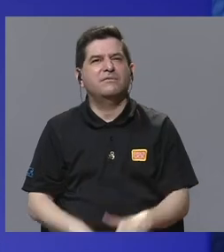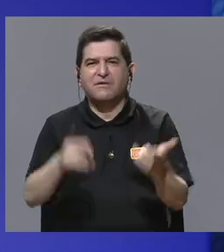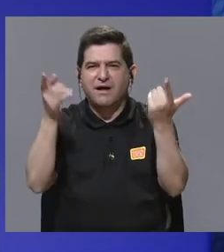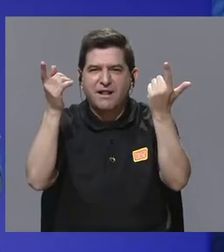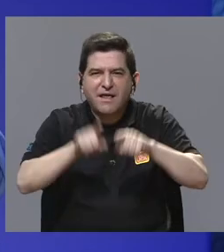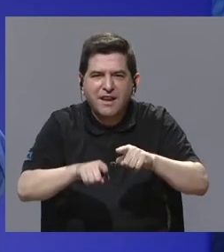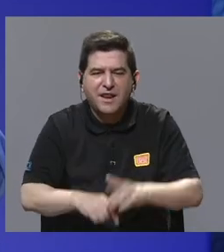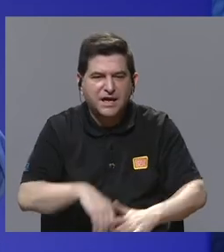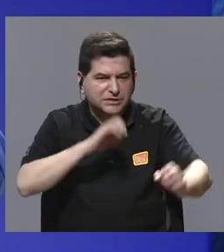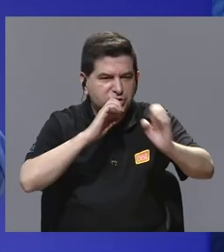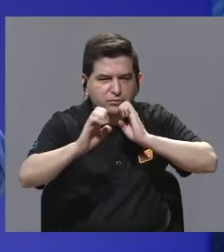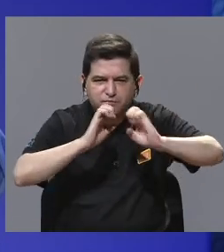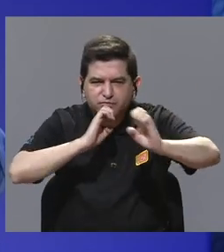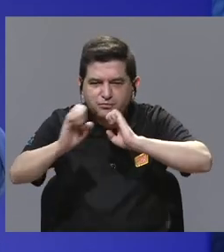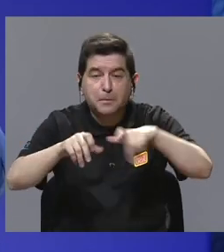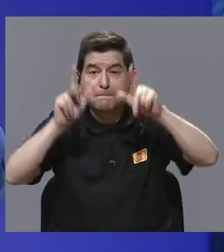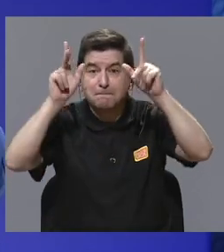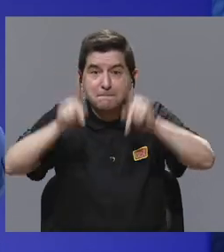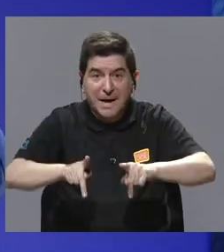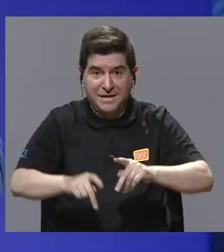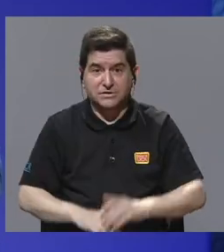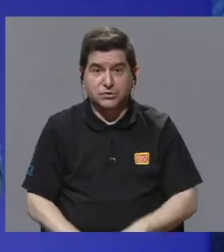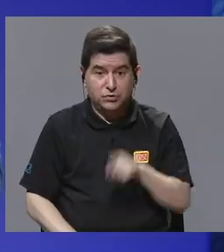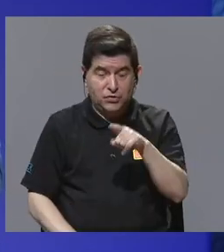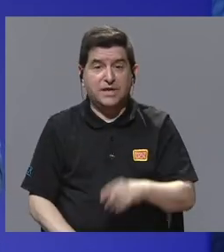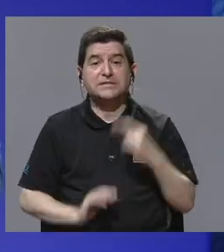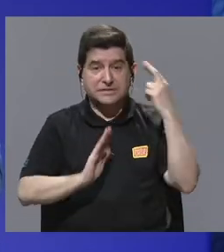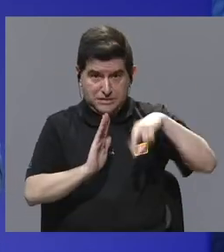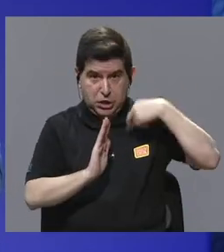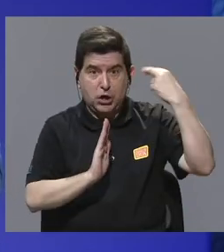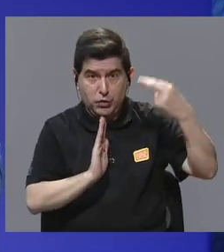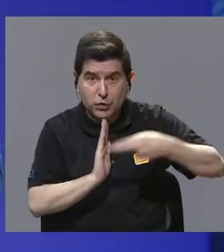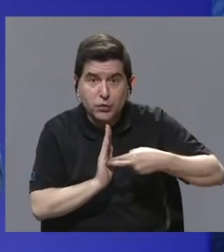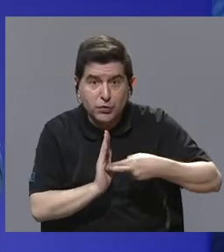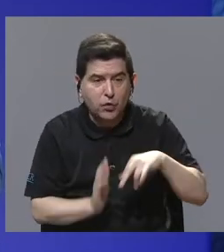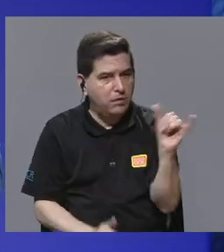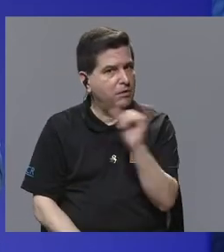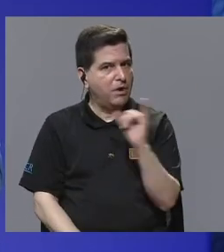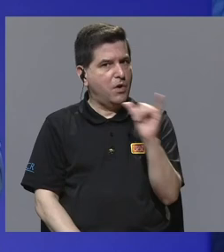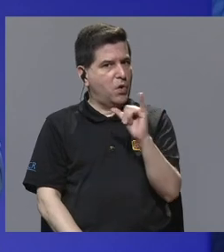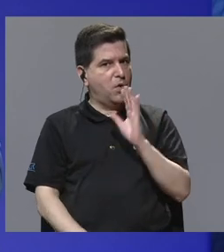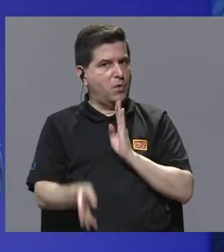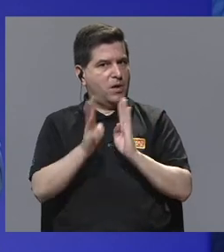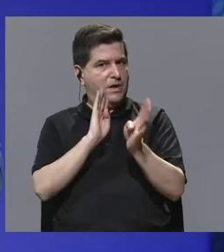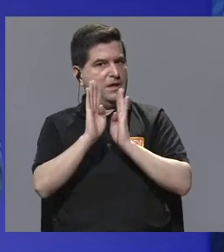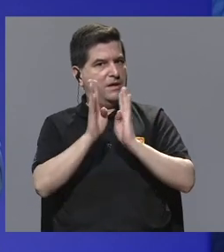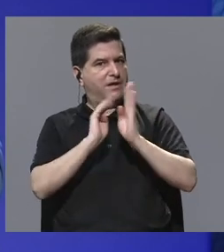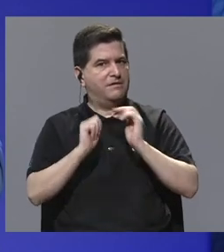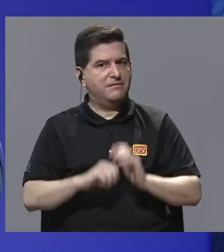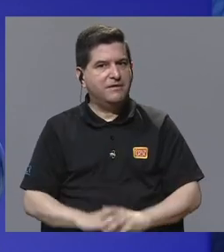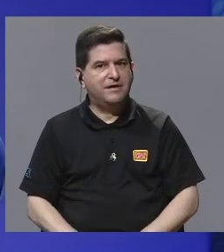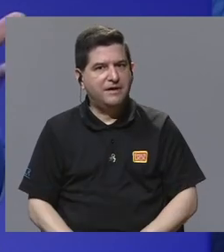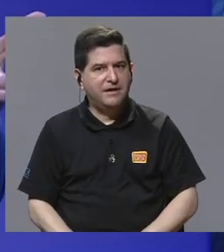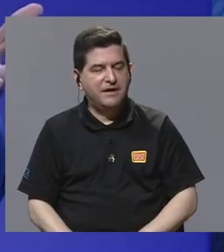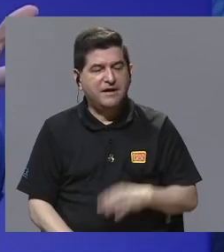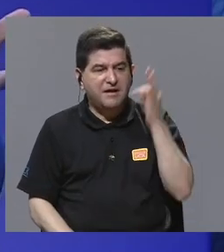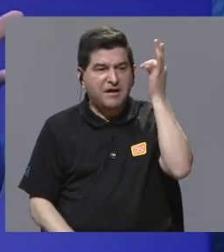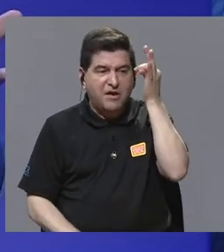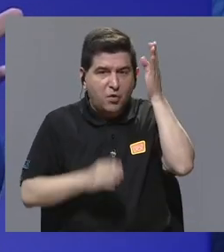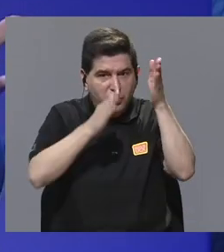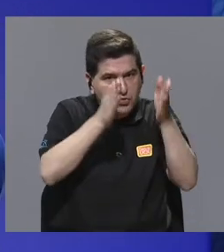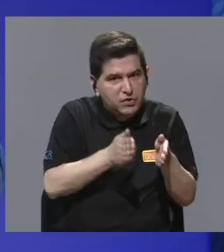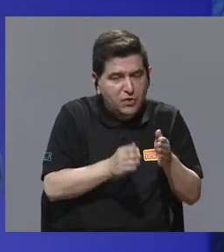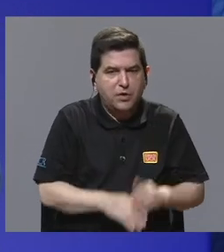hecho de las entrevistas con personas que han estado en esa posición, no es lo mismo hablar con el teórico